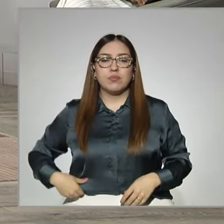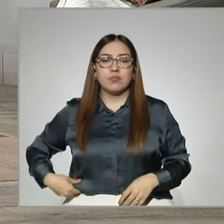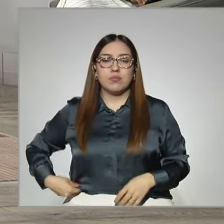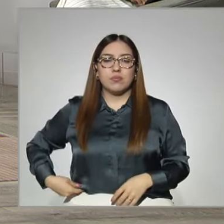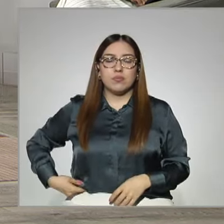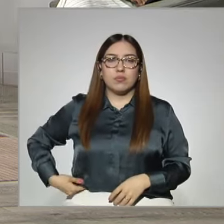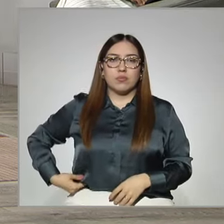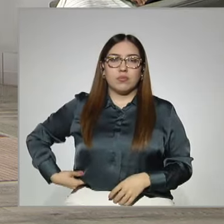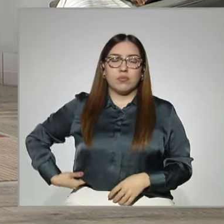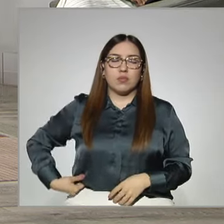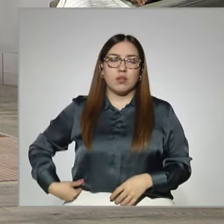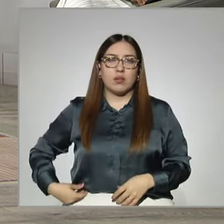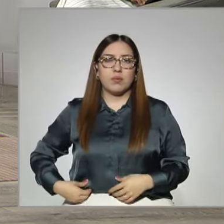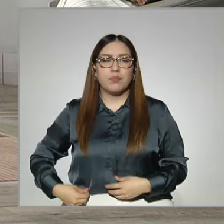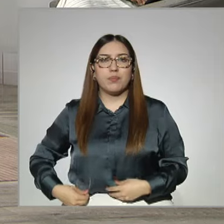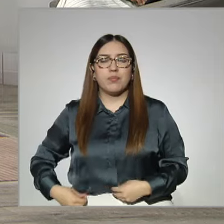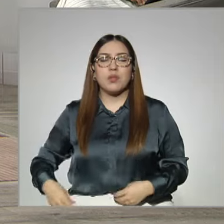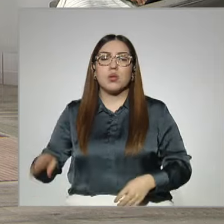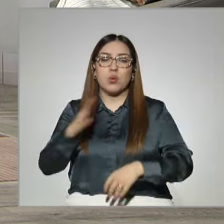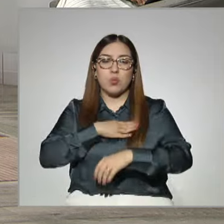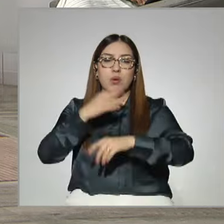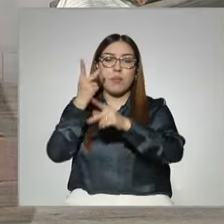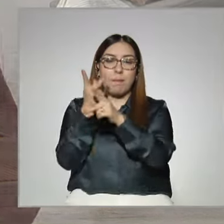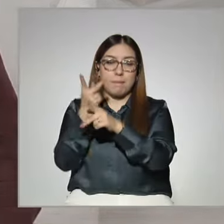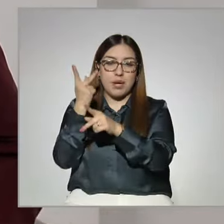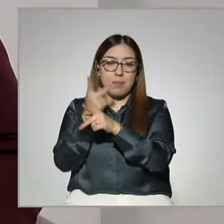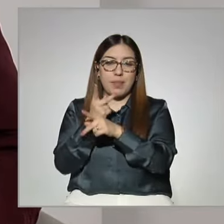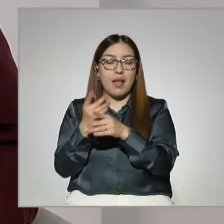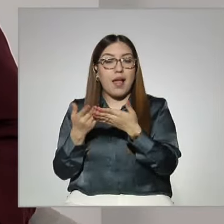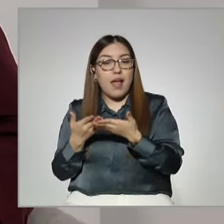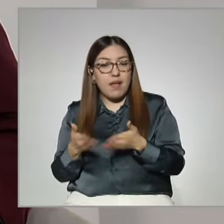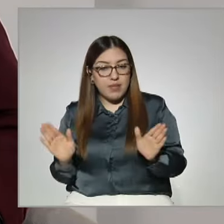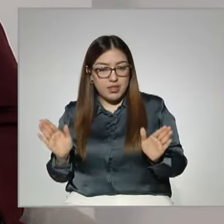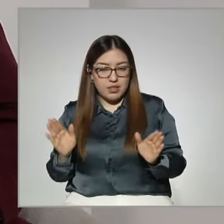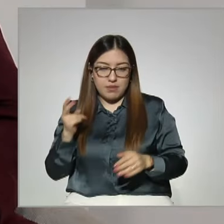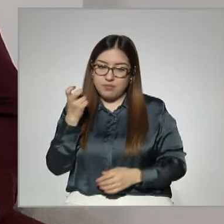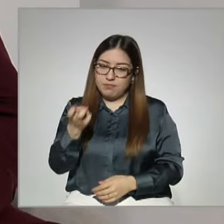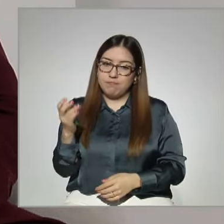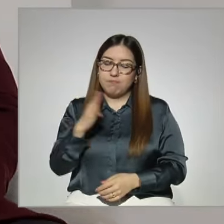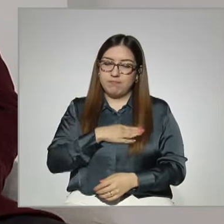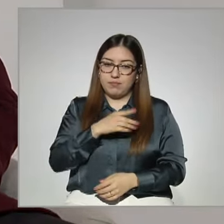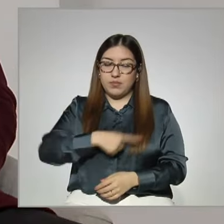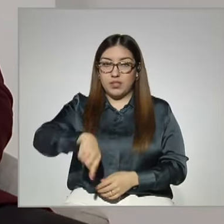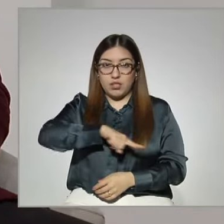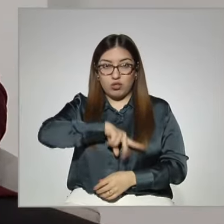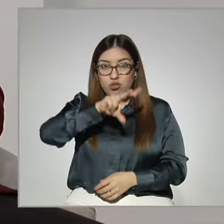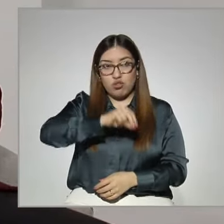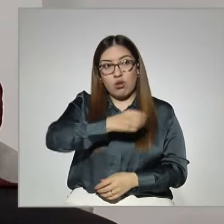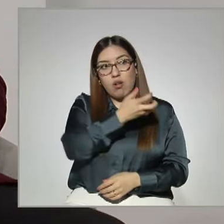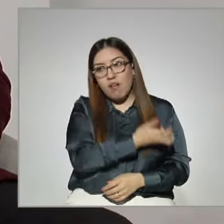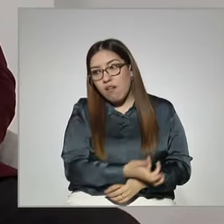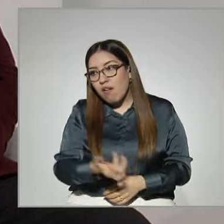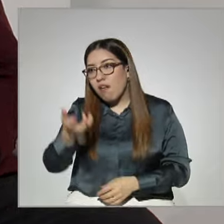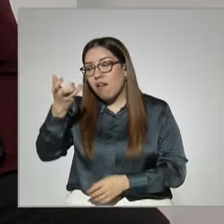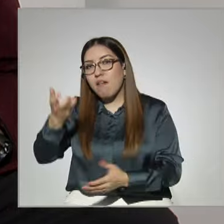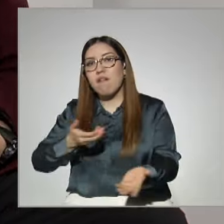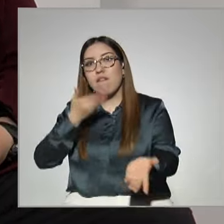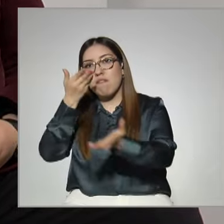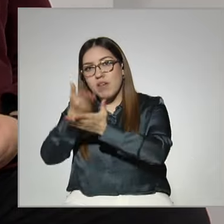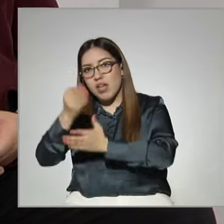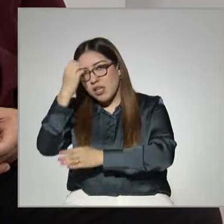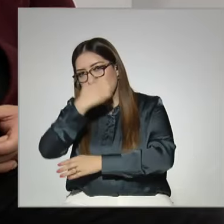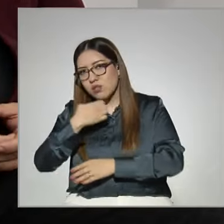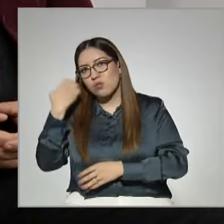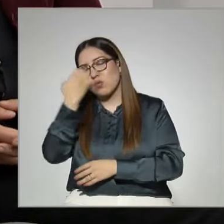abierta como en prepa en línea. De entrada, el hecho de que ya no se trasladen para ir a un centro de estudios o a una escuela es una